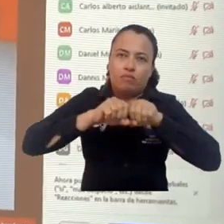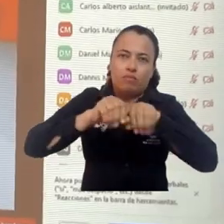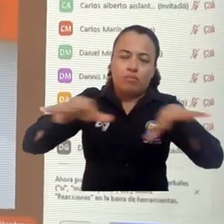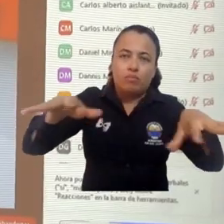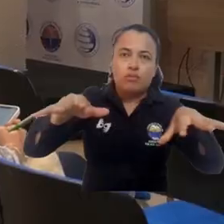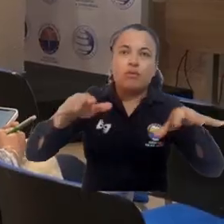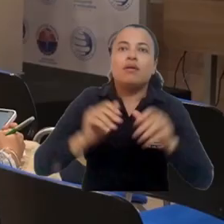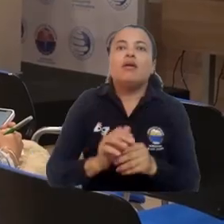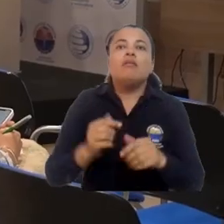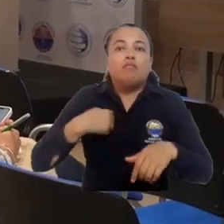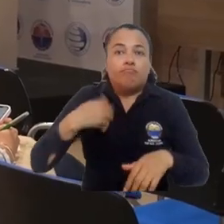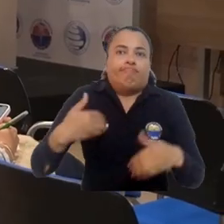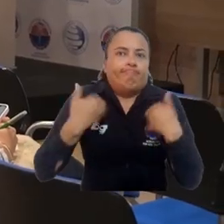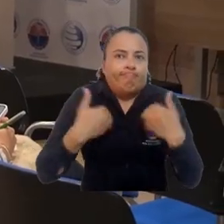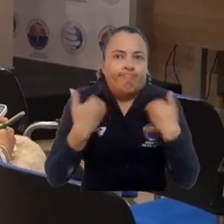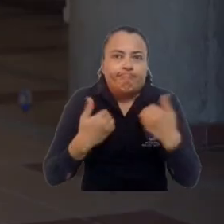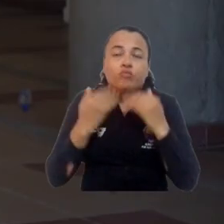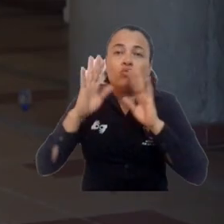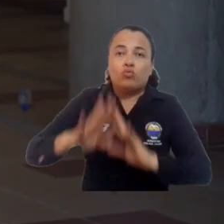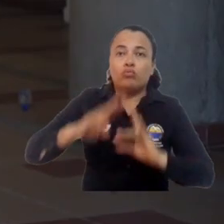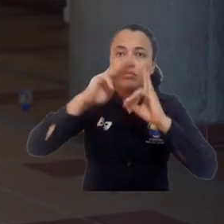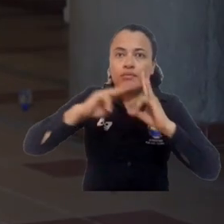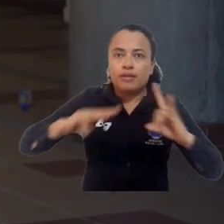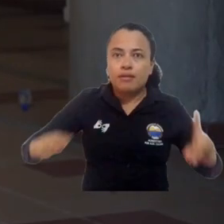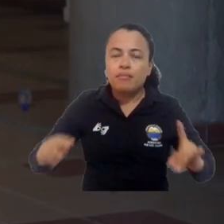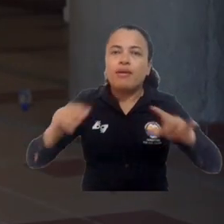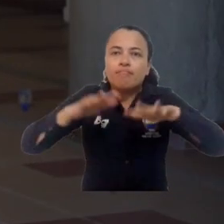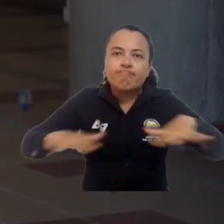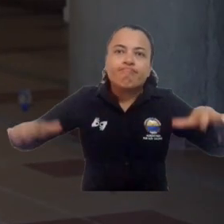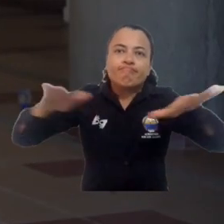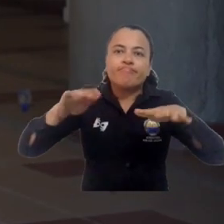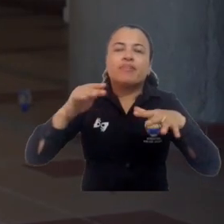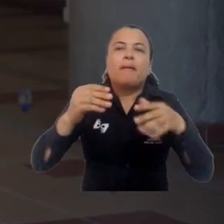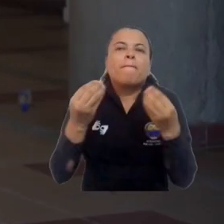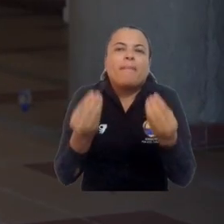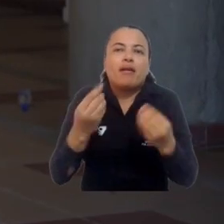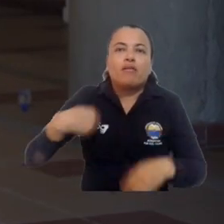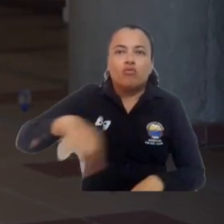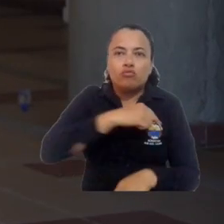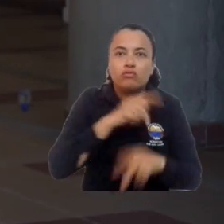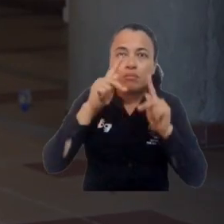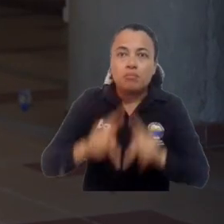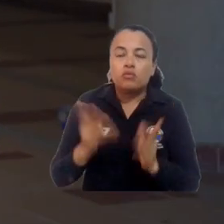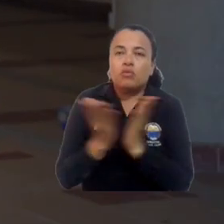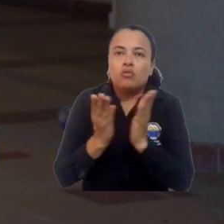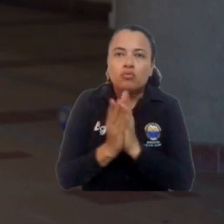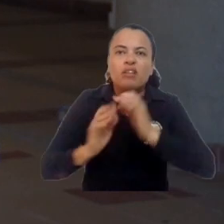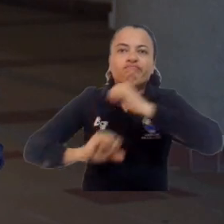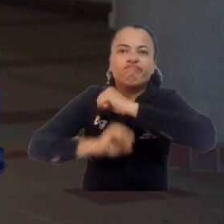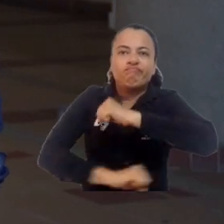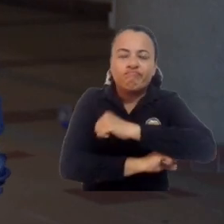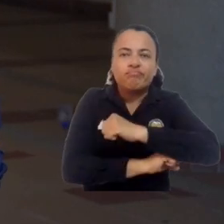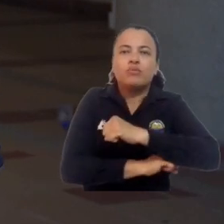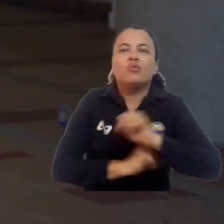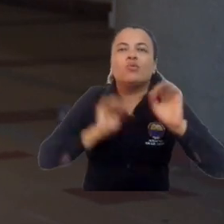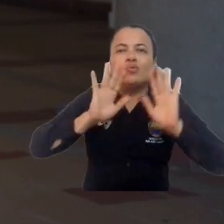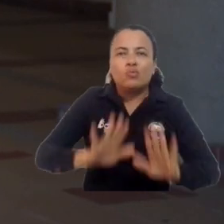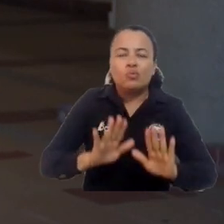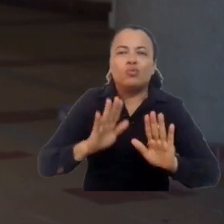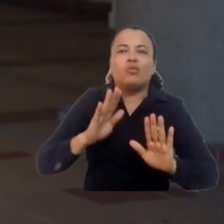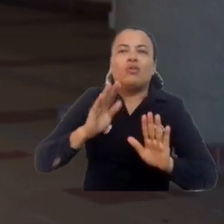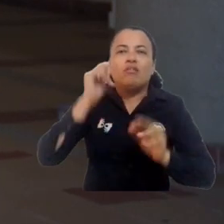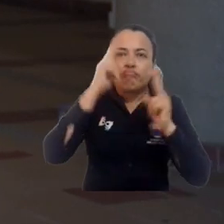Me da mucha alegría que la Universidad del Magdalena crea estos espacios con el fin de que nosotros los estudiantes fortalezcamos más